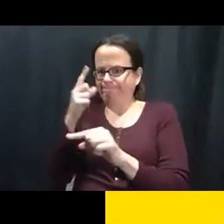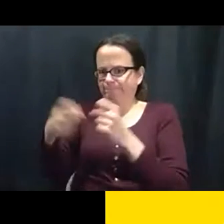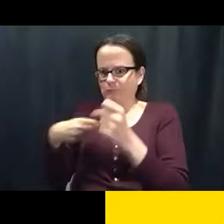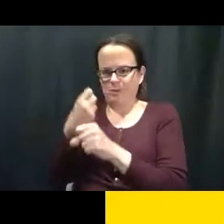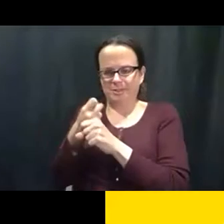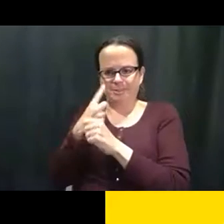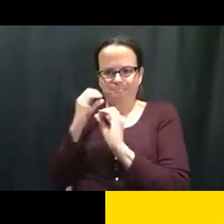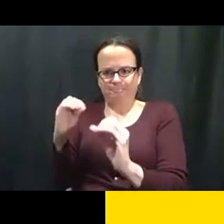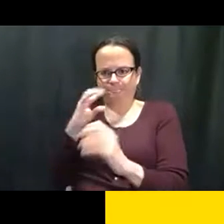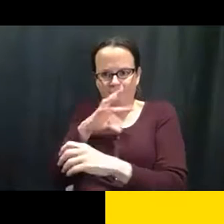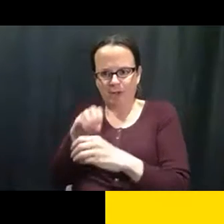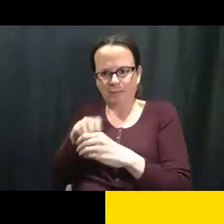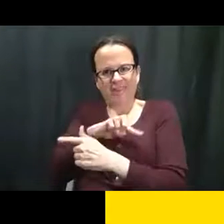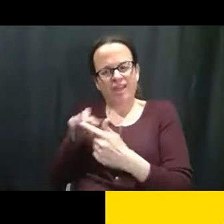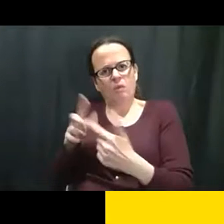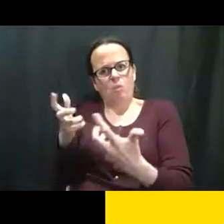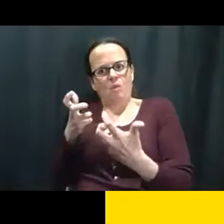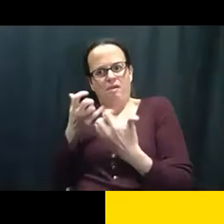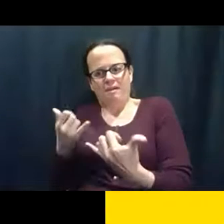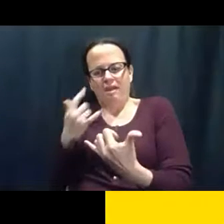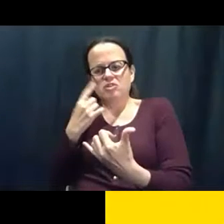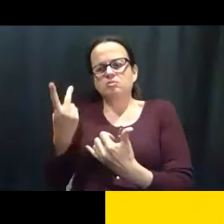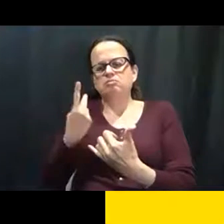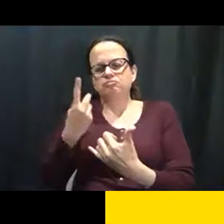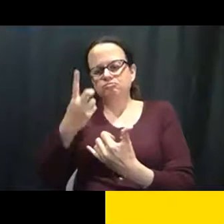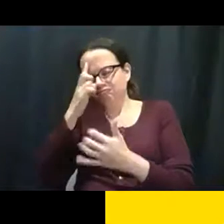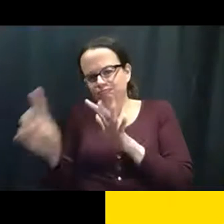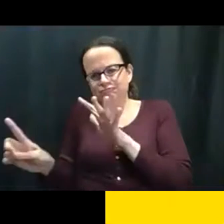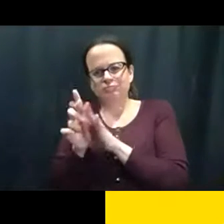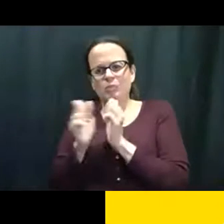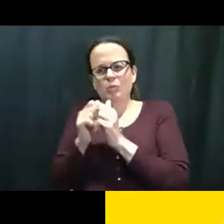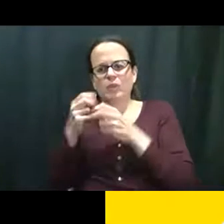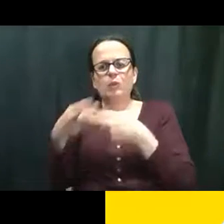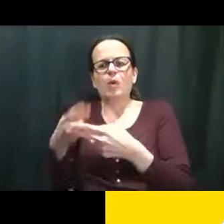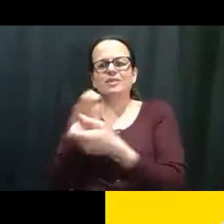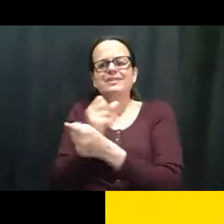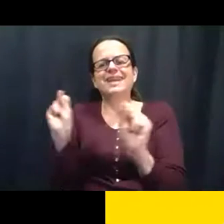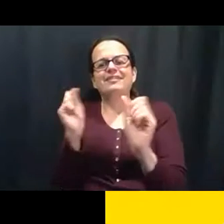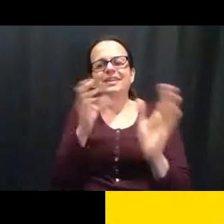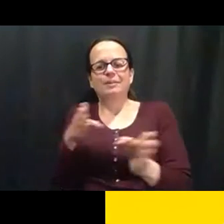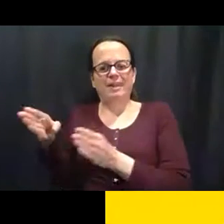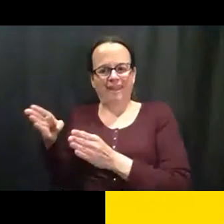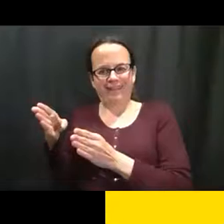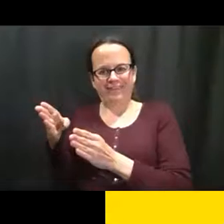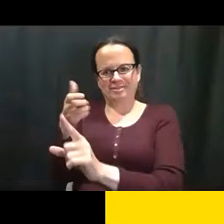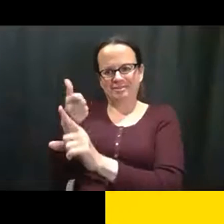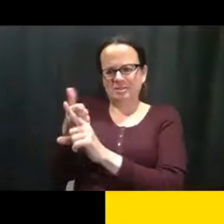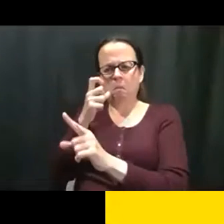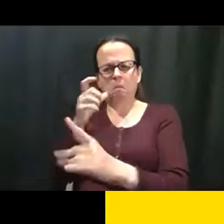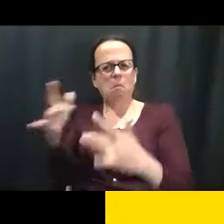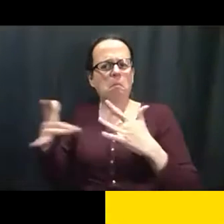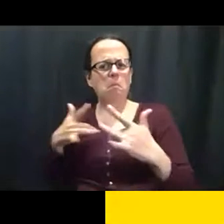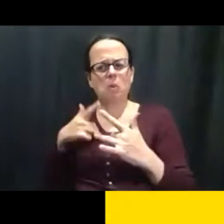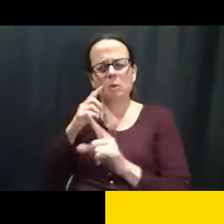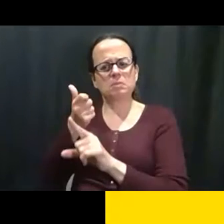Y, y, y, y quería salir allá. yo, y yo traté, lo ayudé con un, un